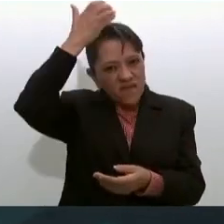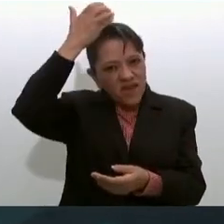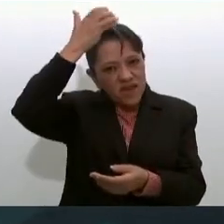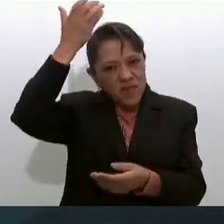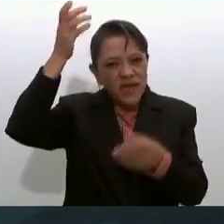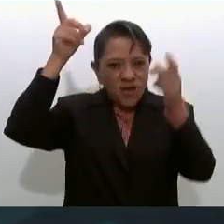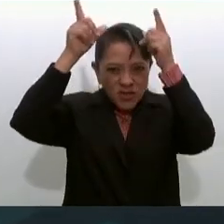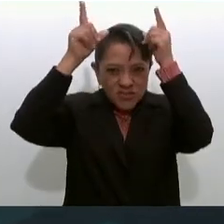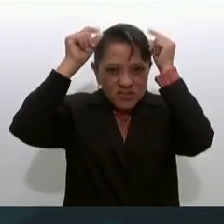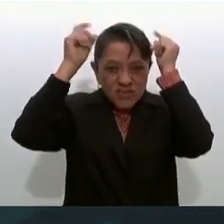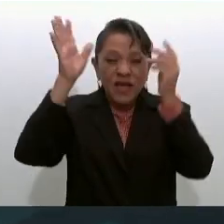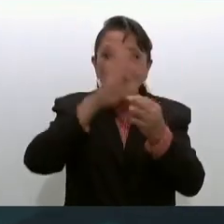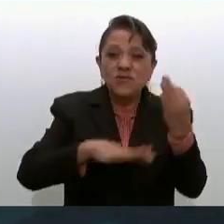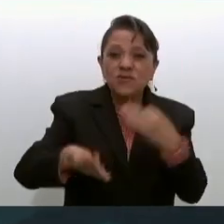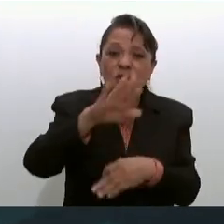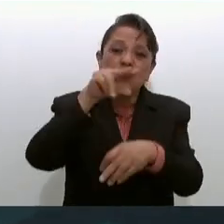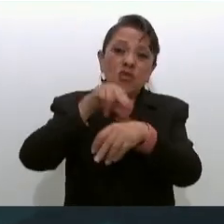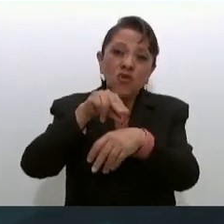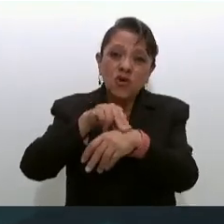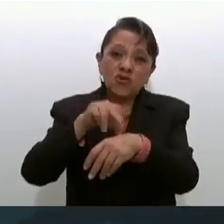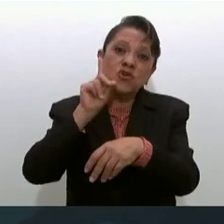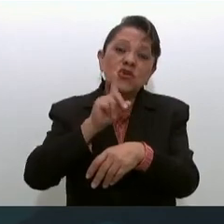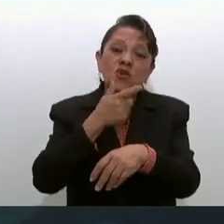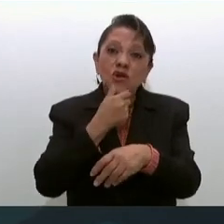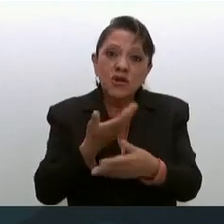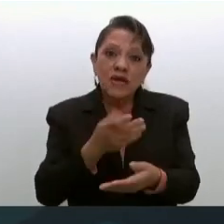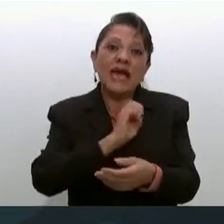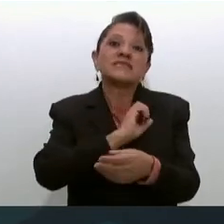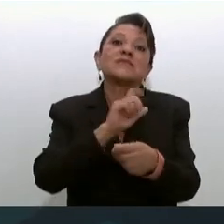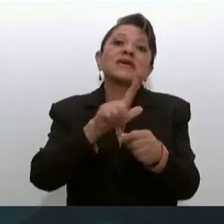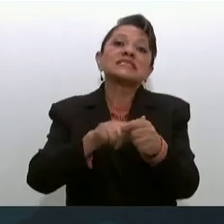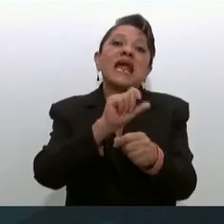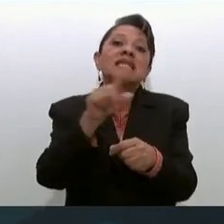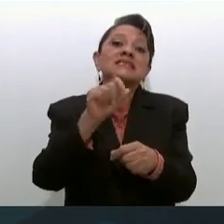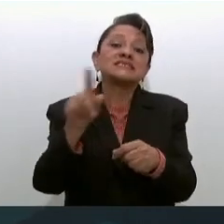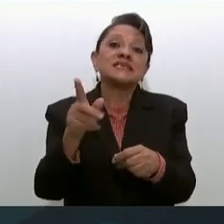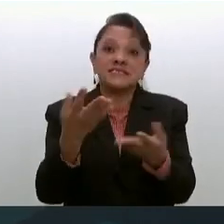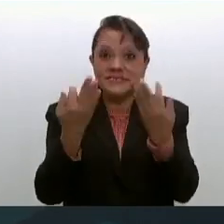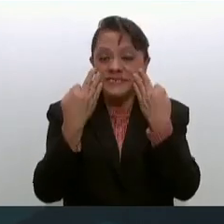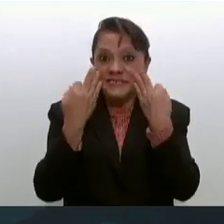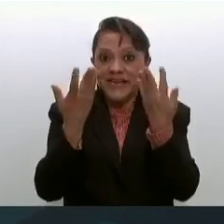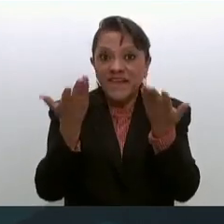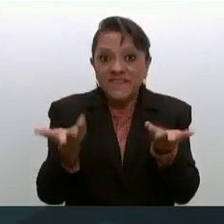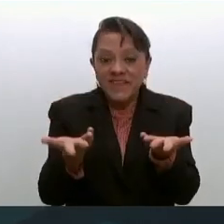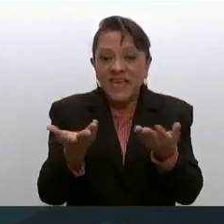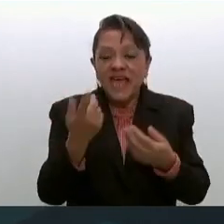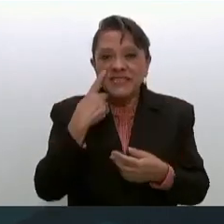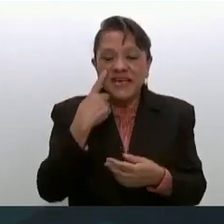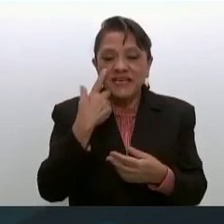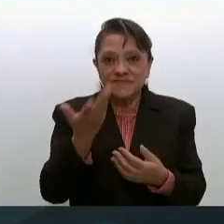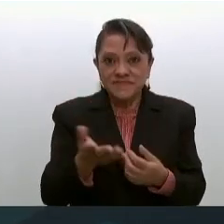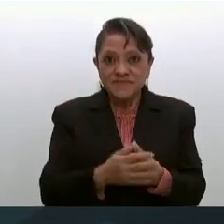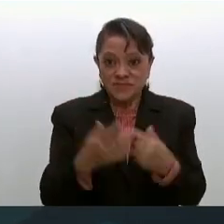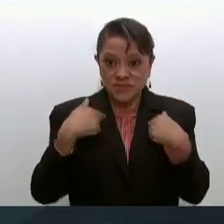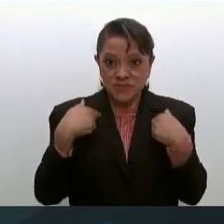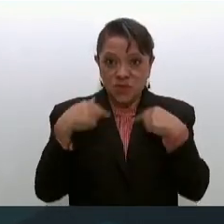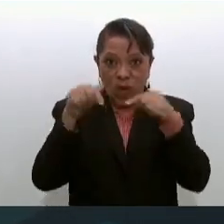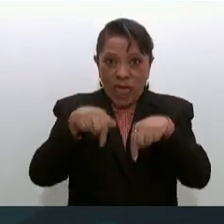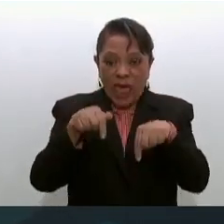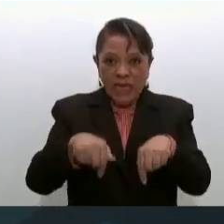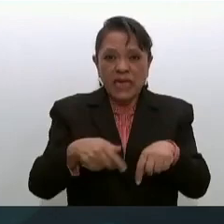los trabajadores los médicos los especialistas fíjense yo estoy aquí